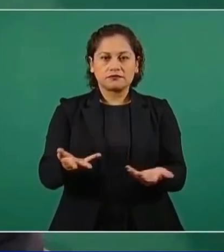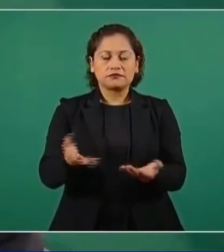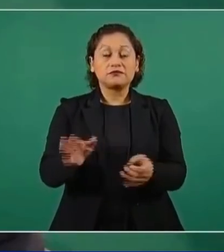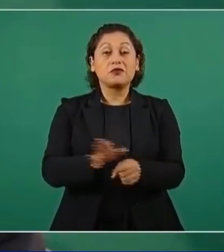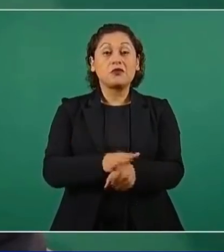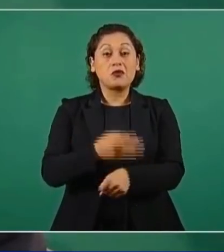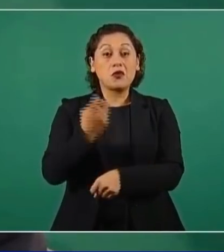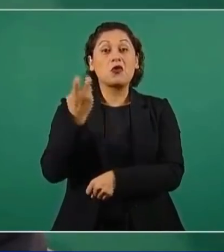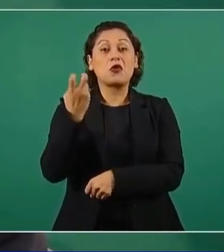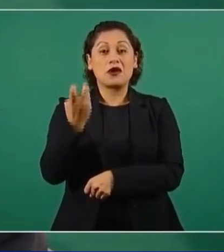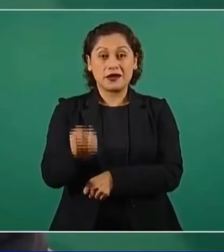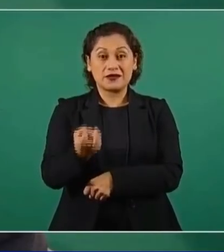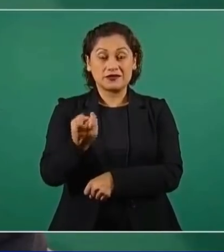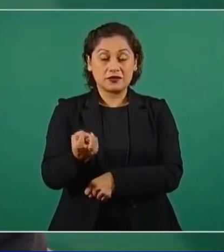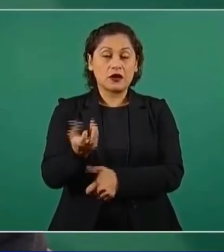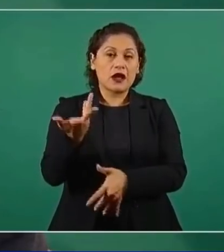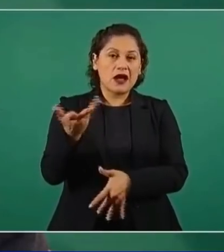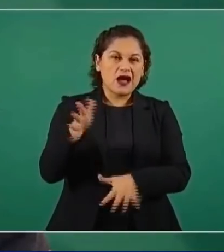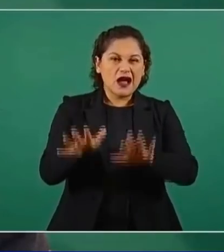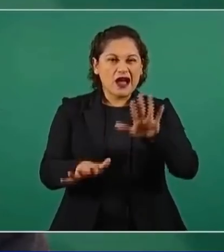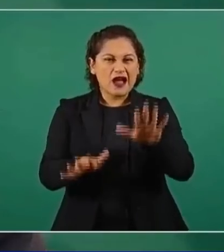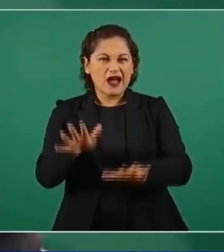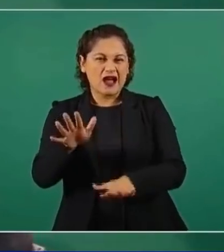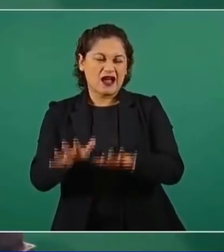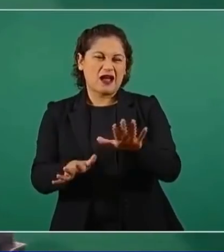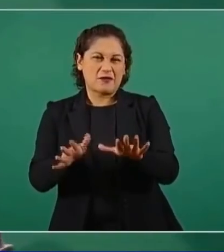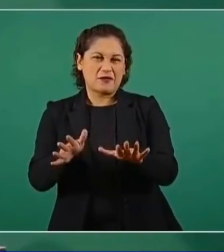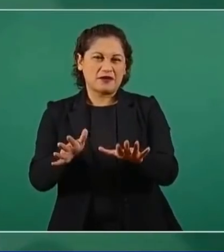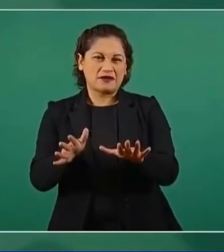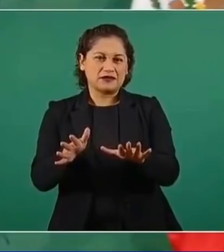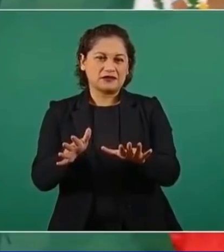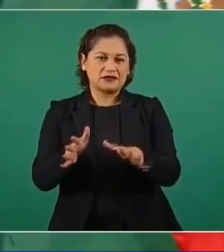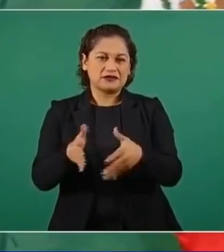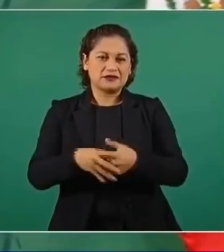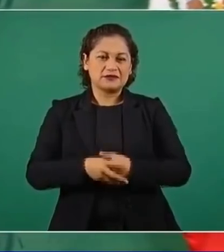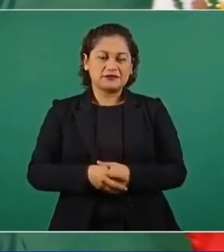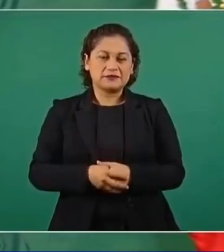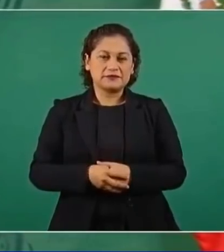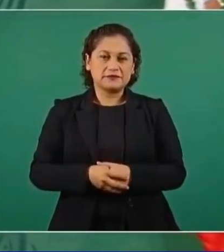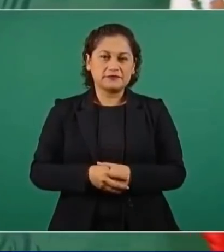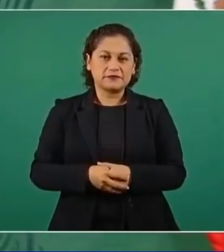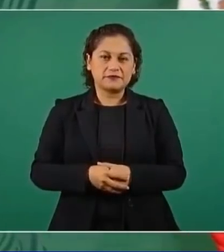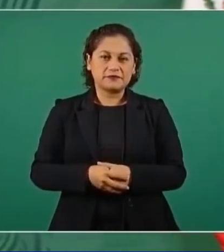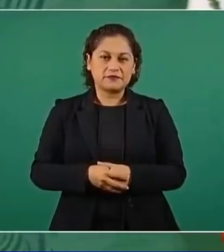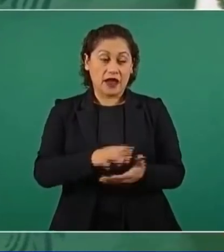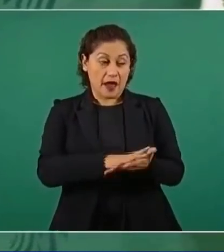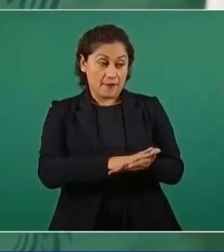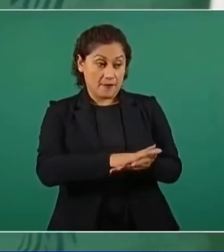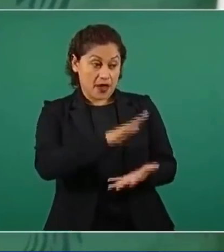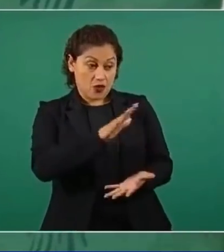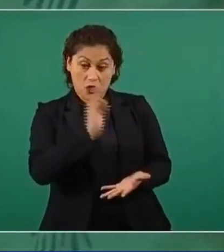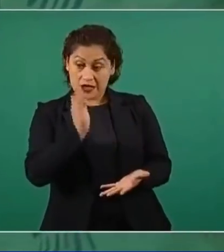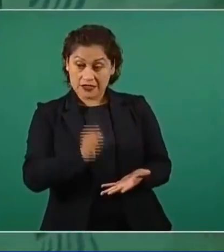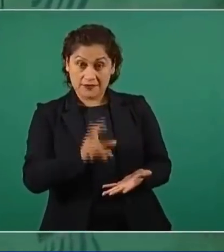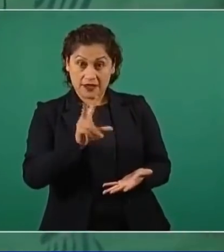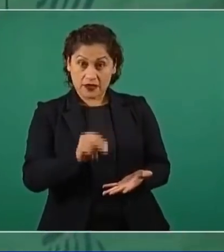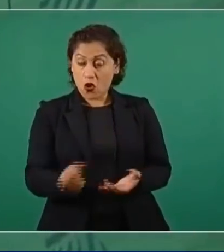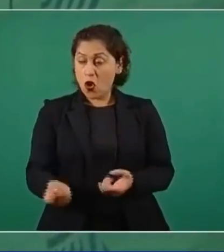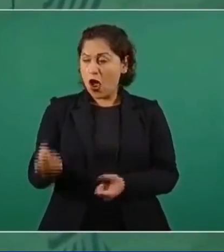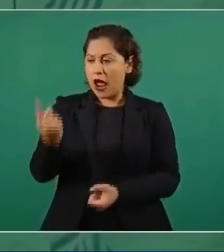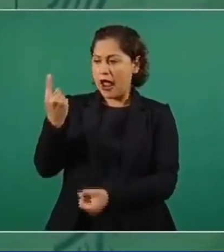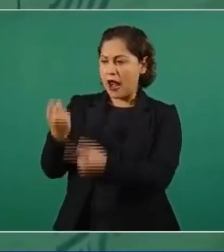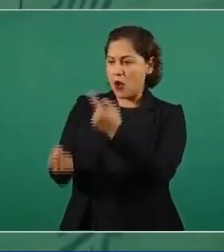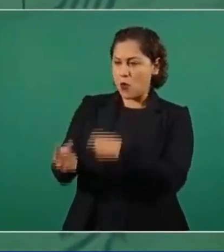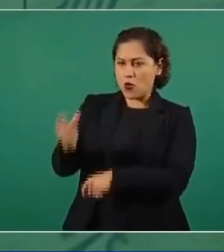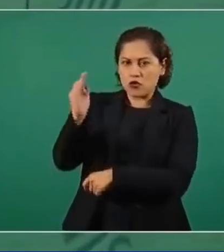el que la mayoría esté a favor